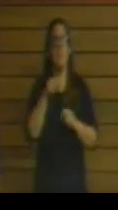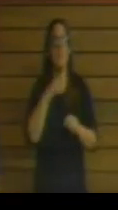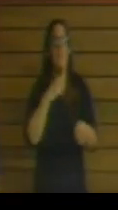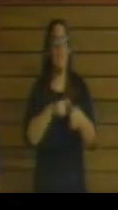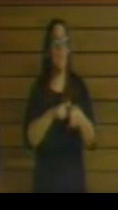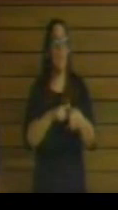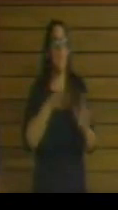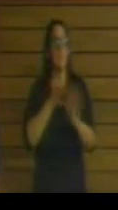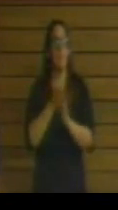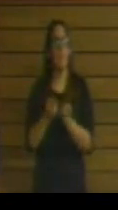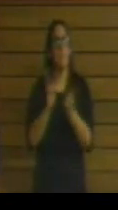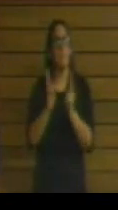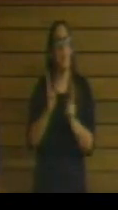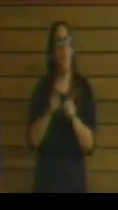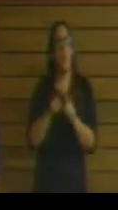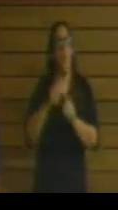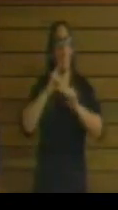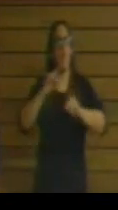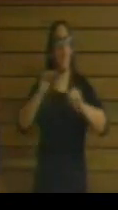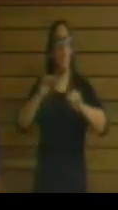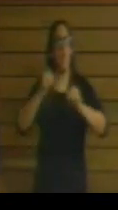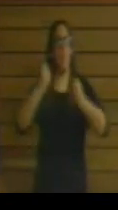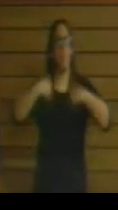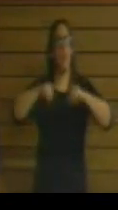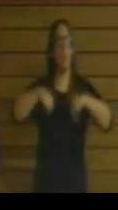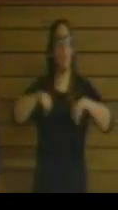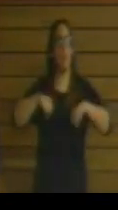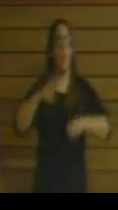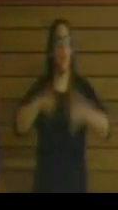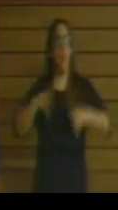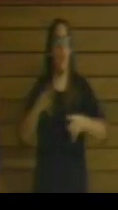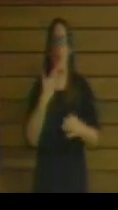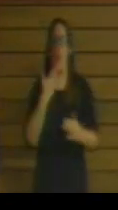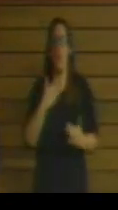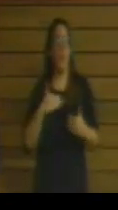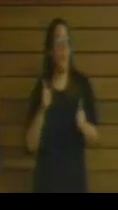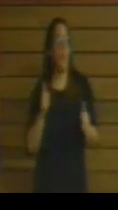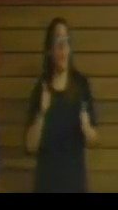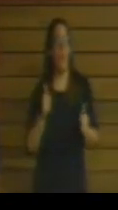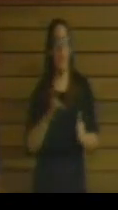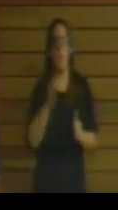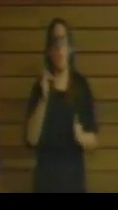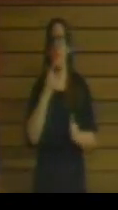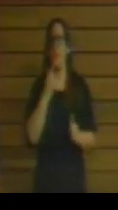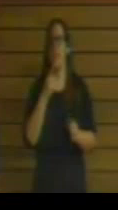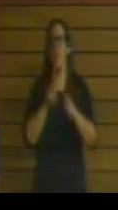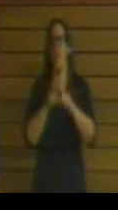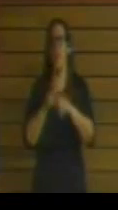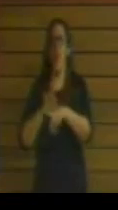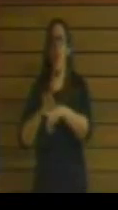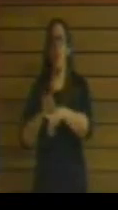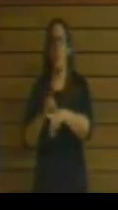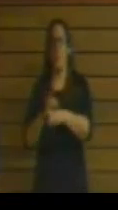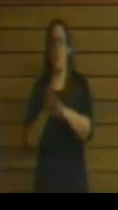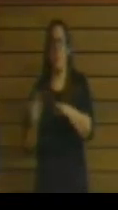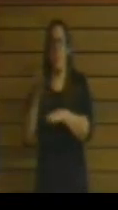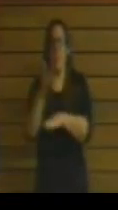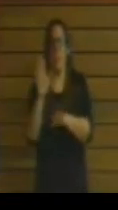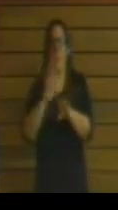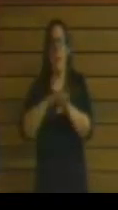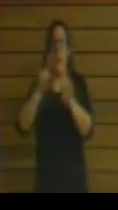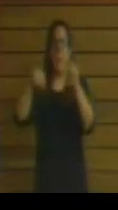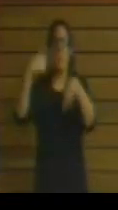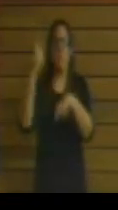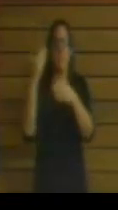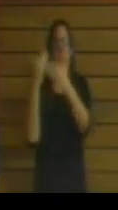una formación práctica de los ciudadanos de cualquier edad, y que además lo que hace es orientar a estudios profesionales